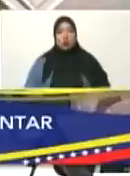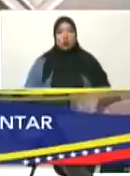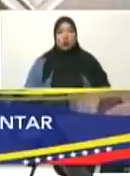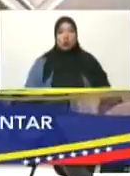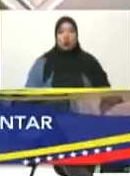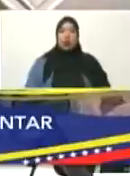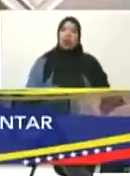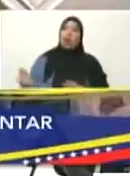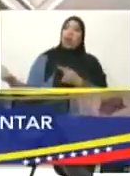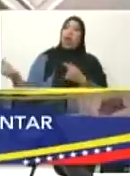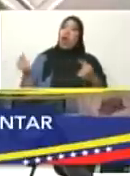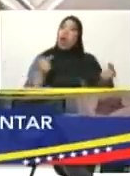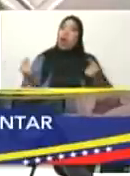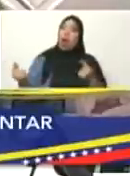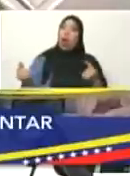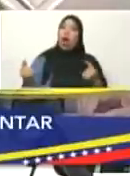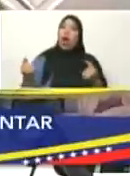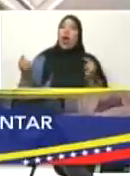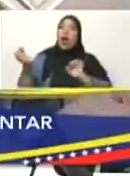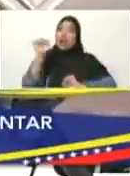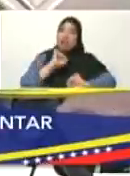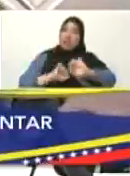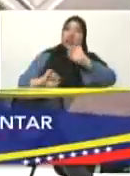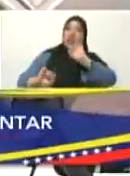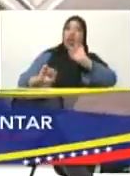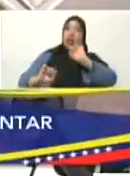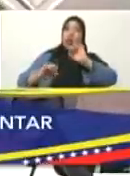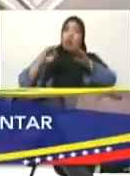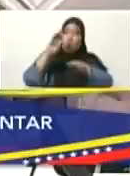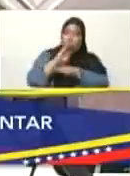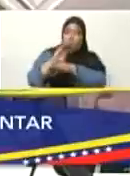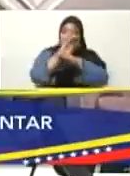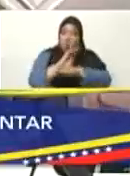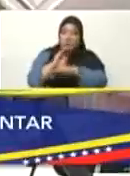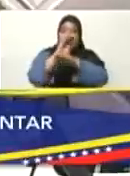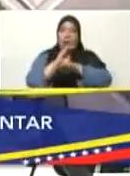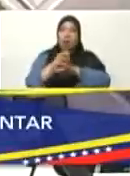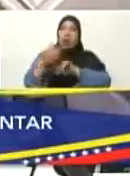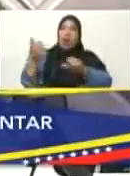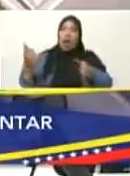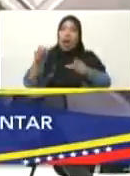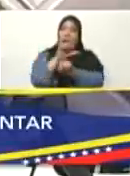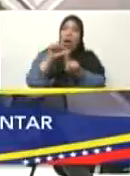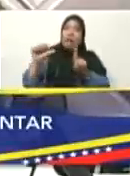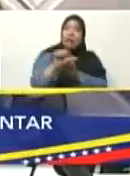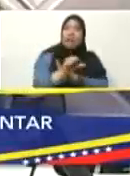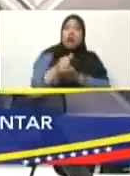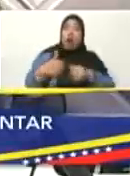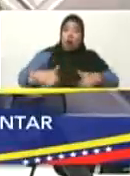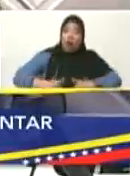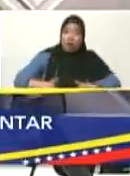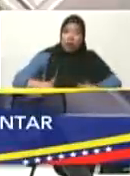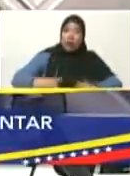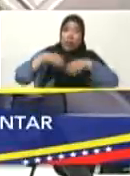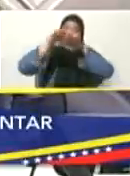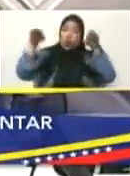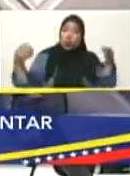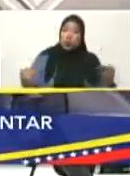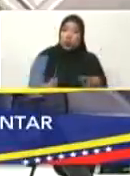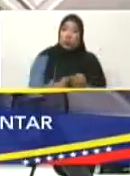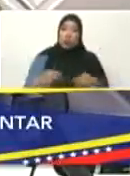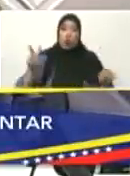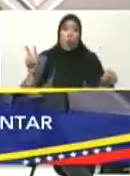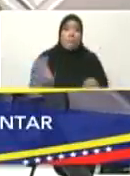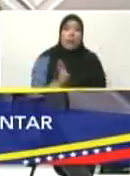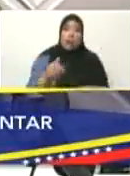mitigar esta situación que está afectando al planeta Tierra. De la cual somos víctimas hoy los